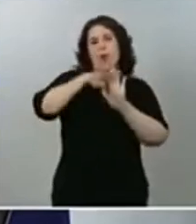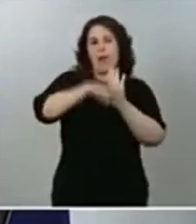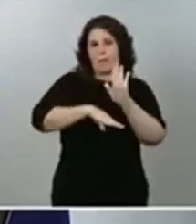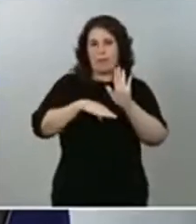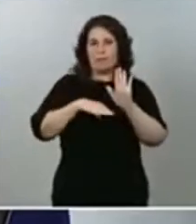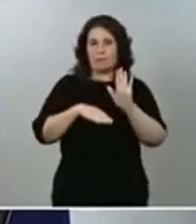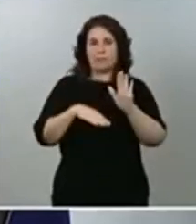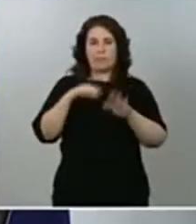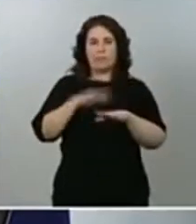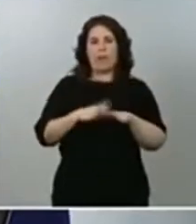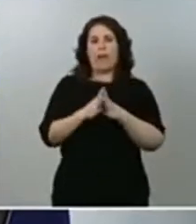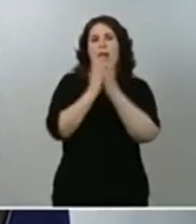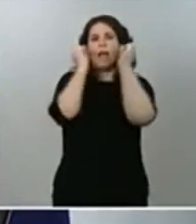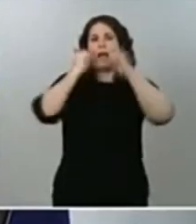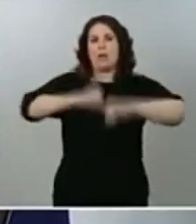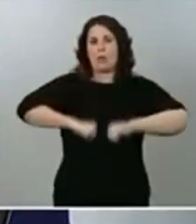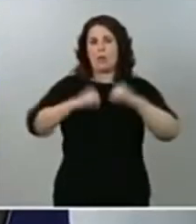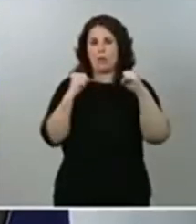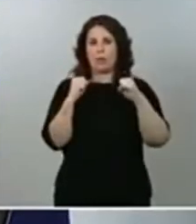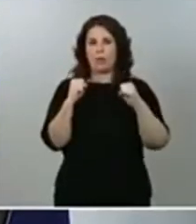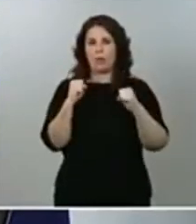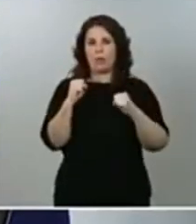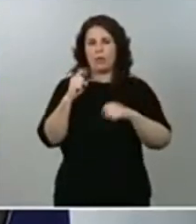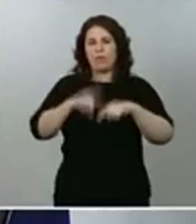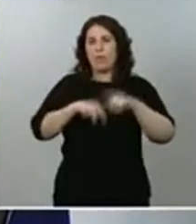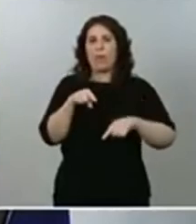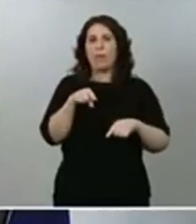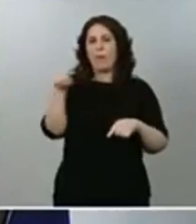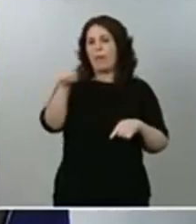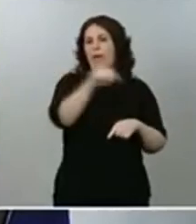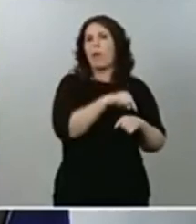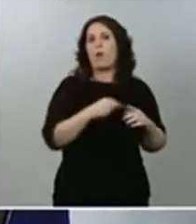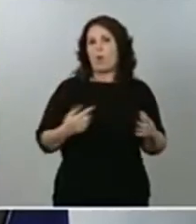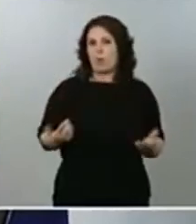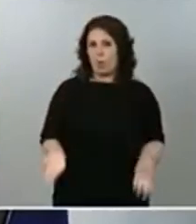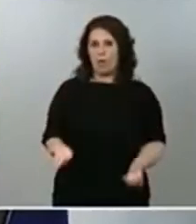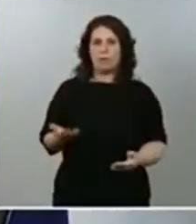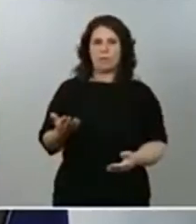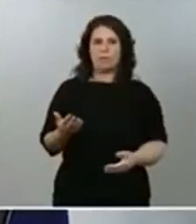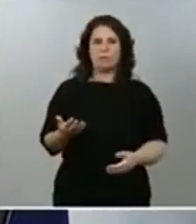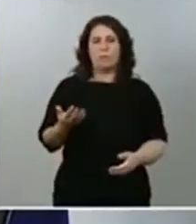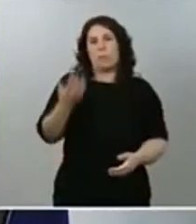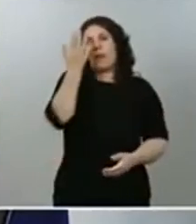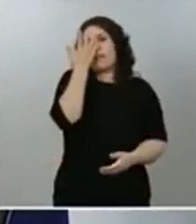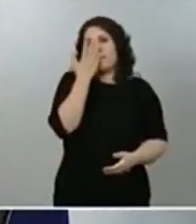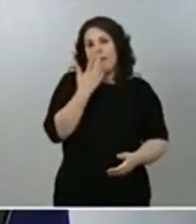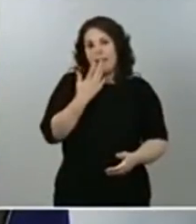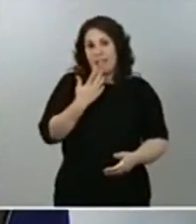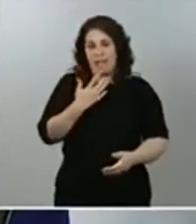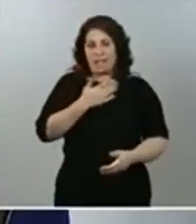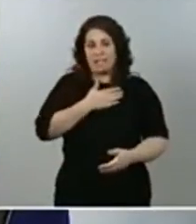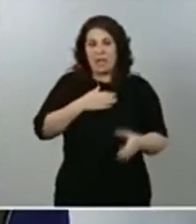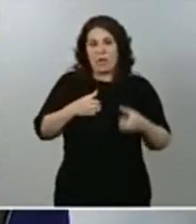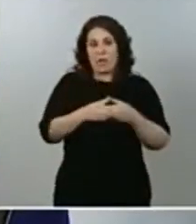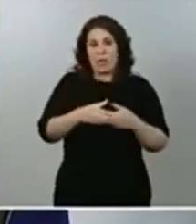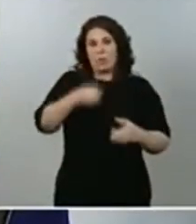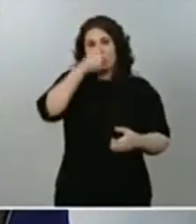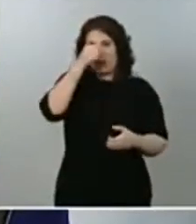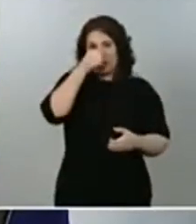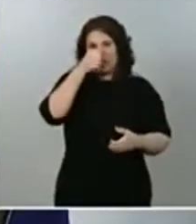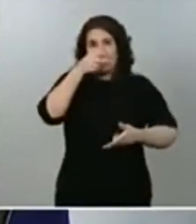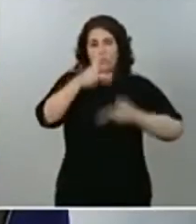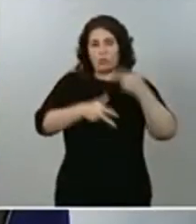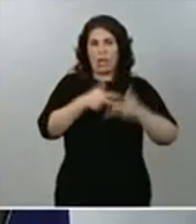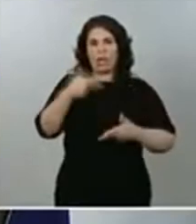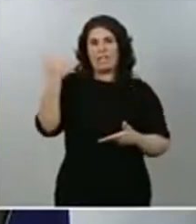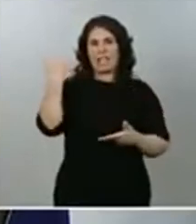acuerdo entre las formaciones políticas, pero insisto que las preferencias que el Partido Socialista de Euskadi ha manifestado son